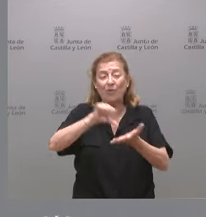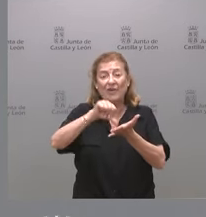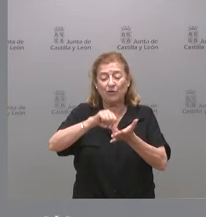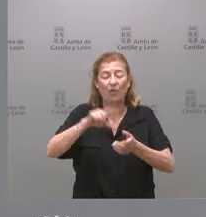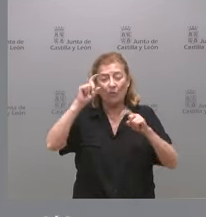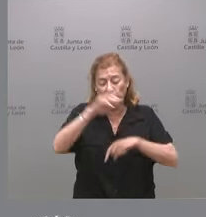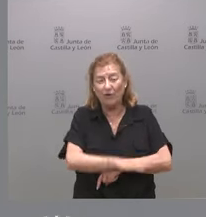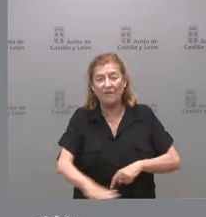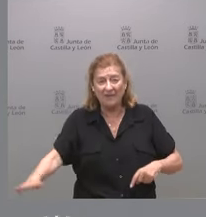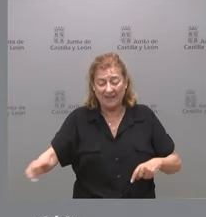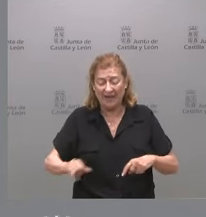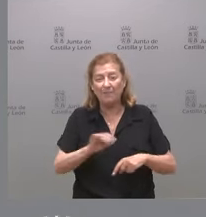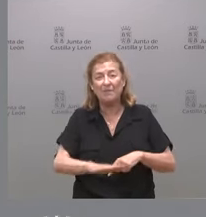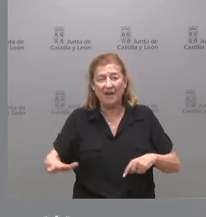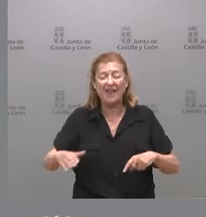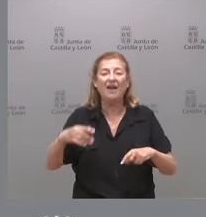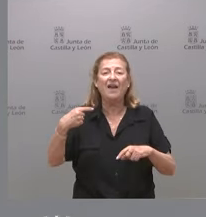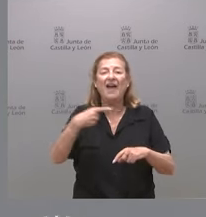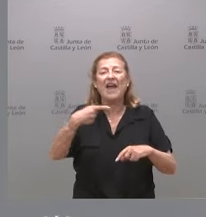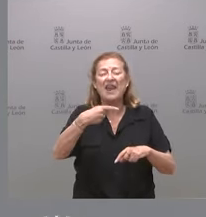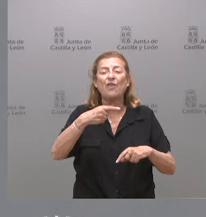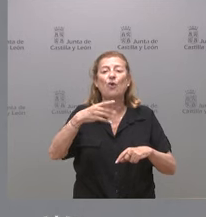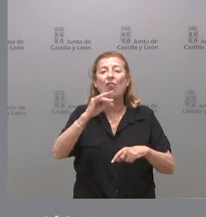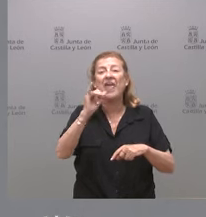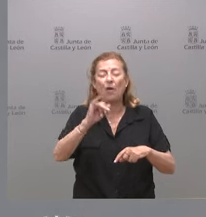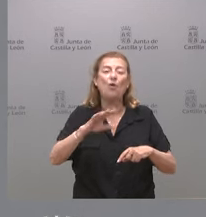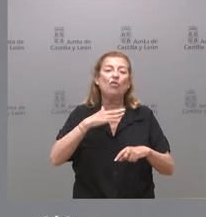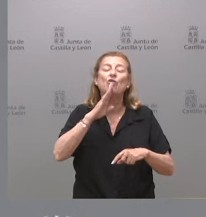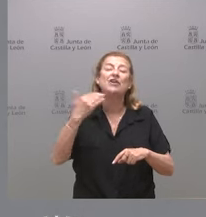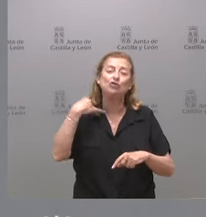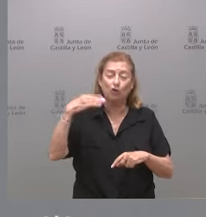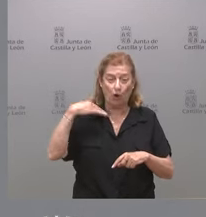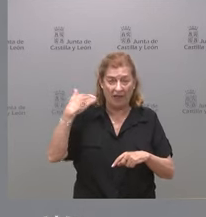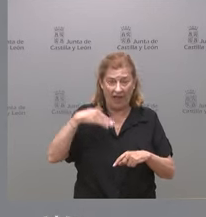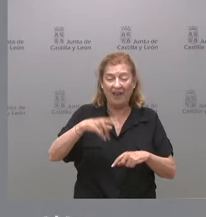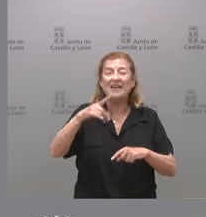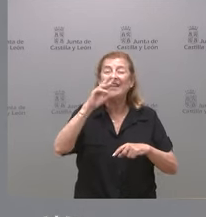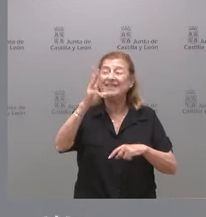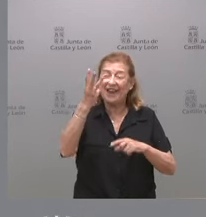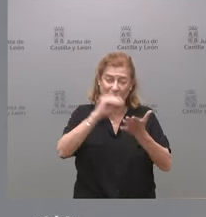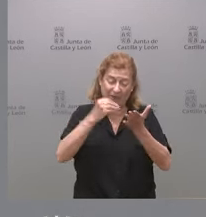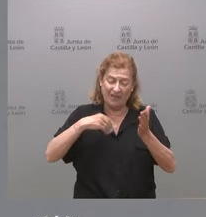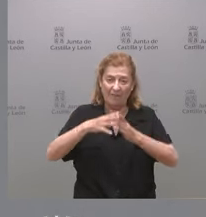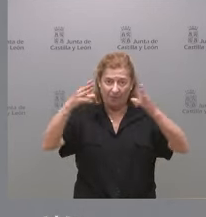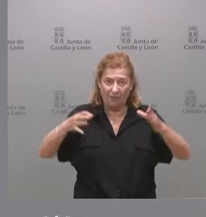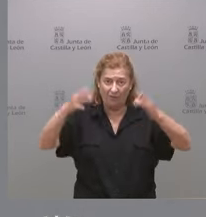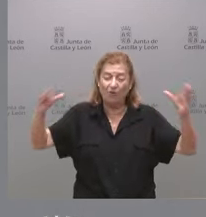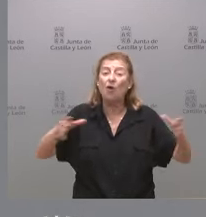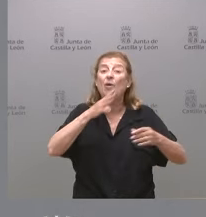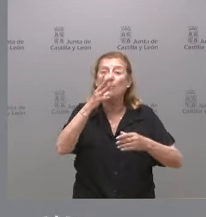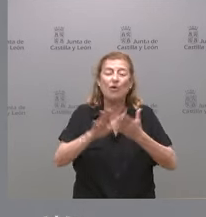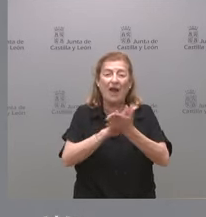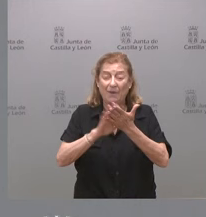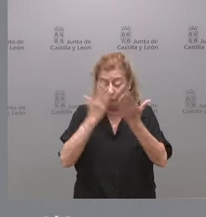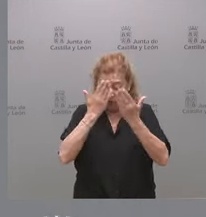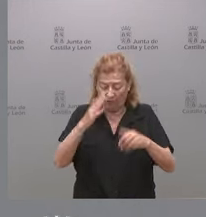primaria Gerardo Diego del Golmayo en Soria. Es la tercera ampliación de este colegio de educación infantil y primaria, porque hablamos de uno